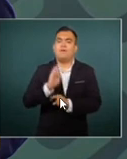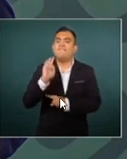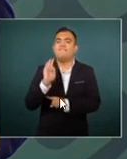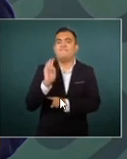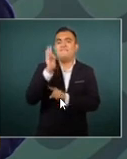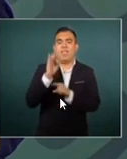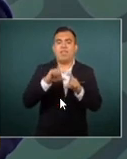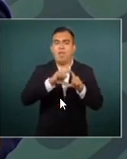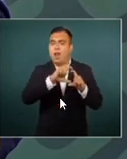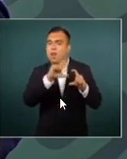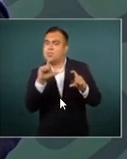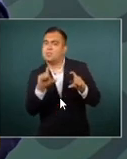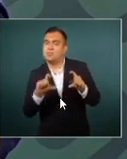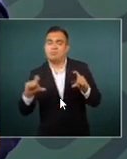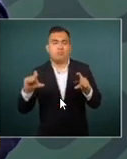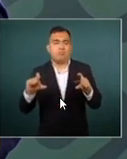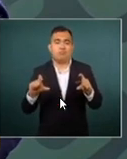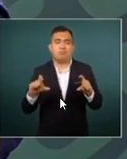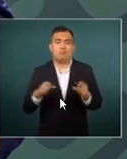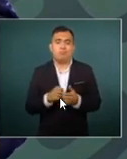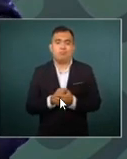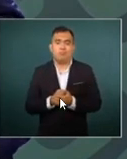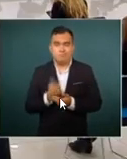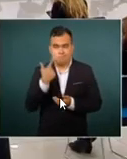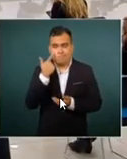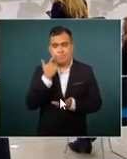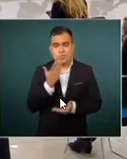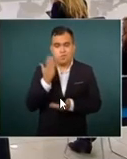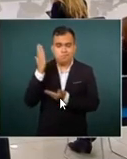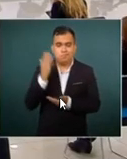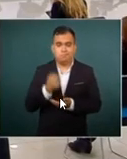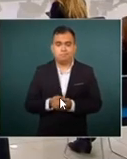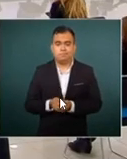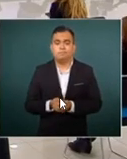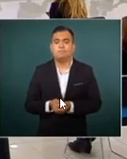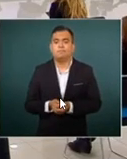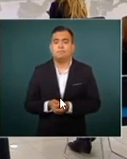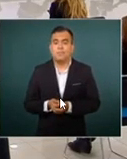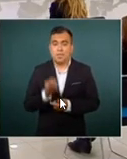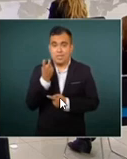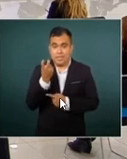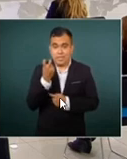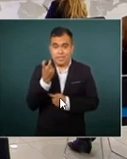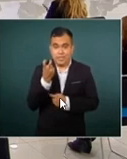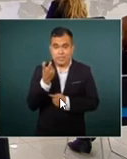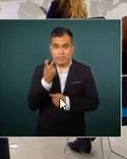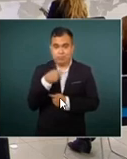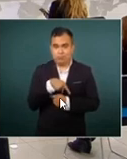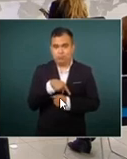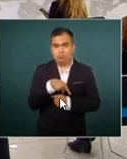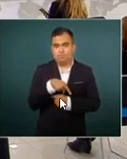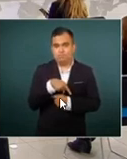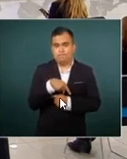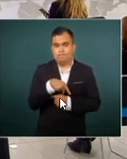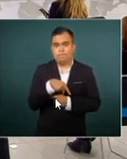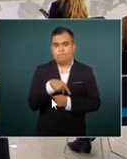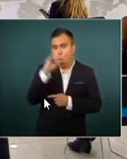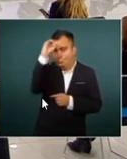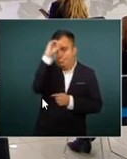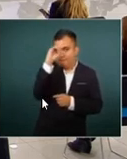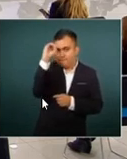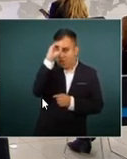o este documento que están firmando los este